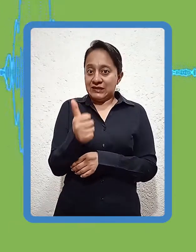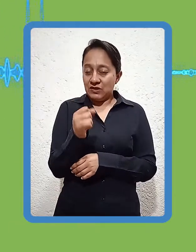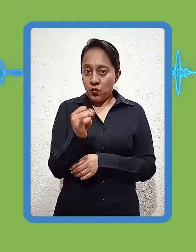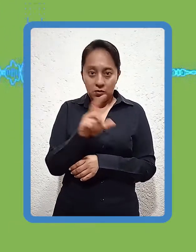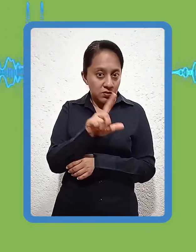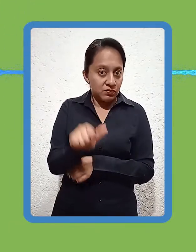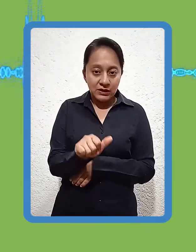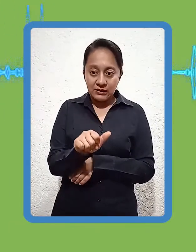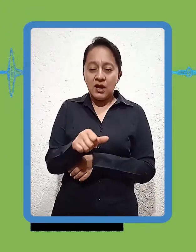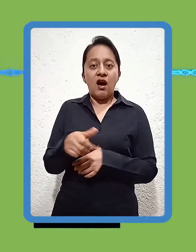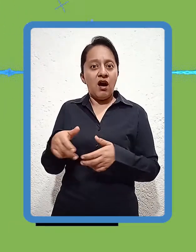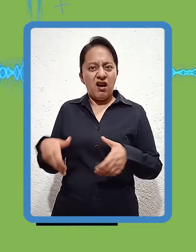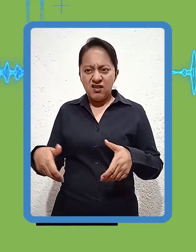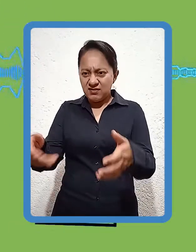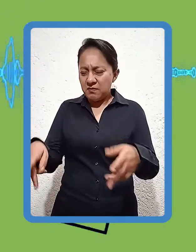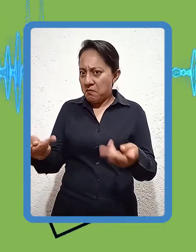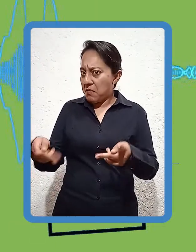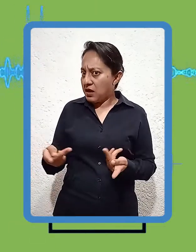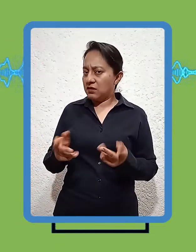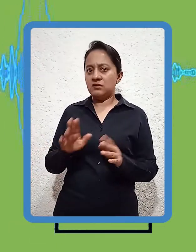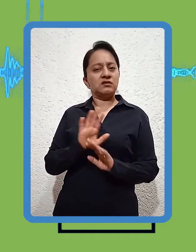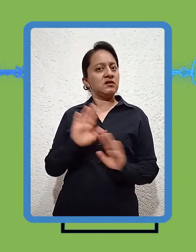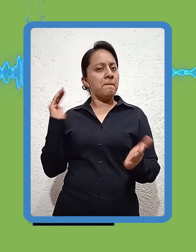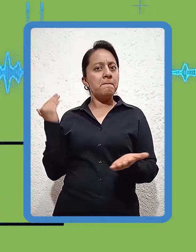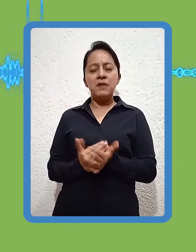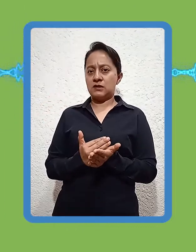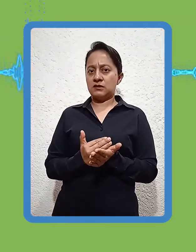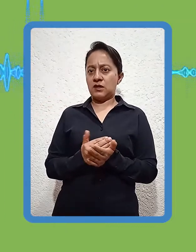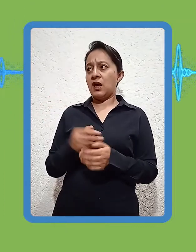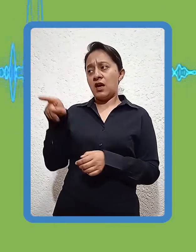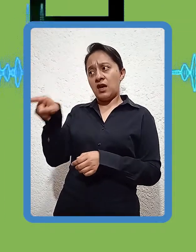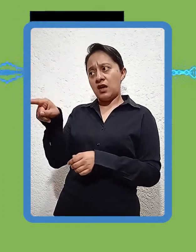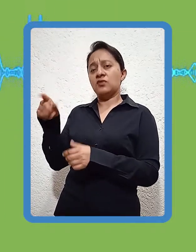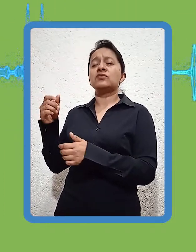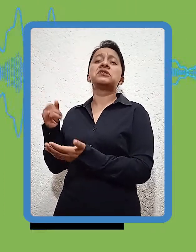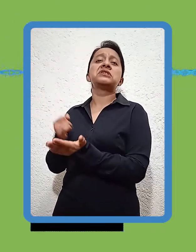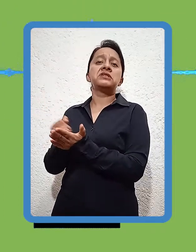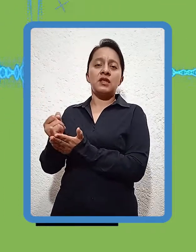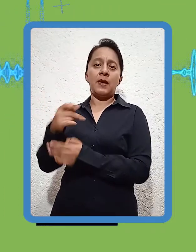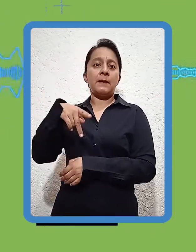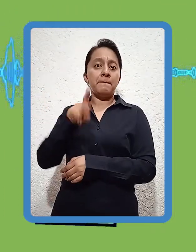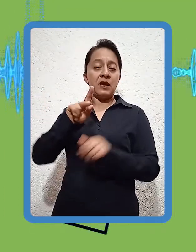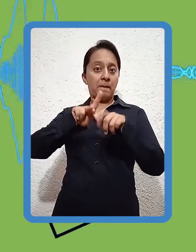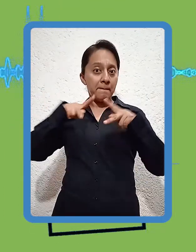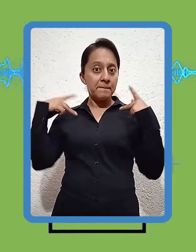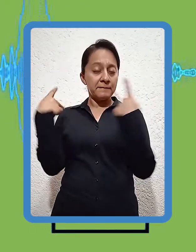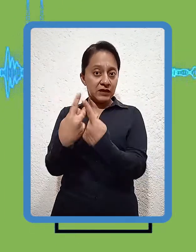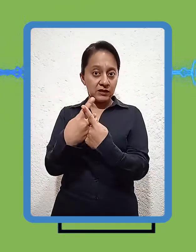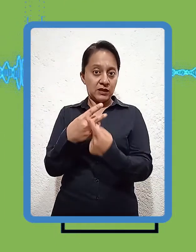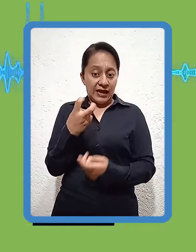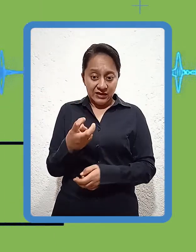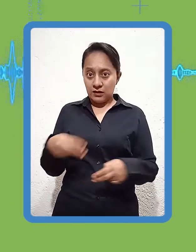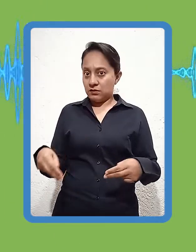tipo de ambulantajes. Se tendrá que aceptar la autoridad y les tendrá que dar donde ellos crean. Pero las plazas públicas, les